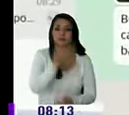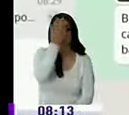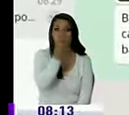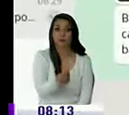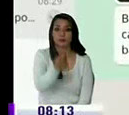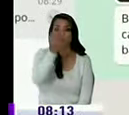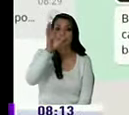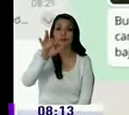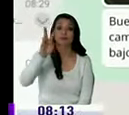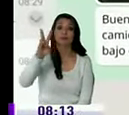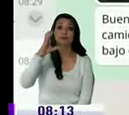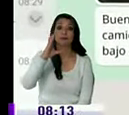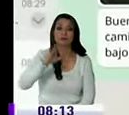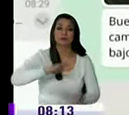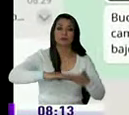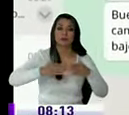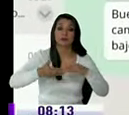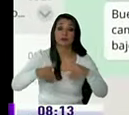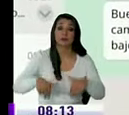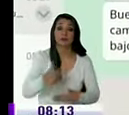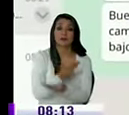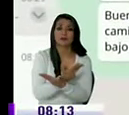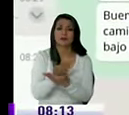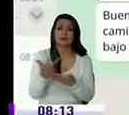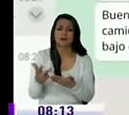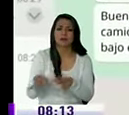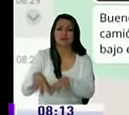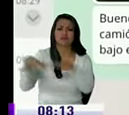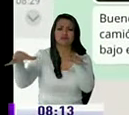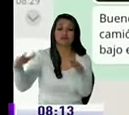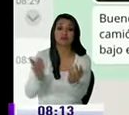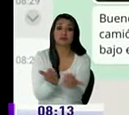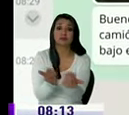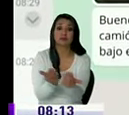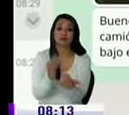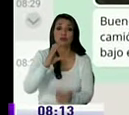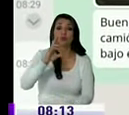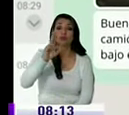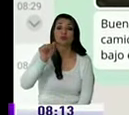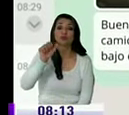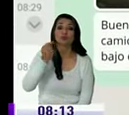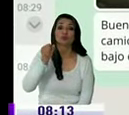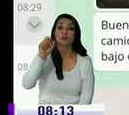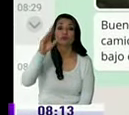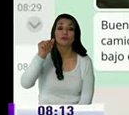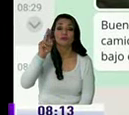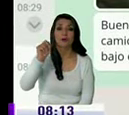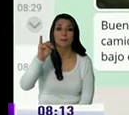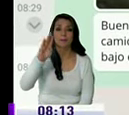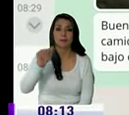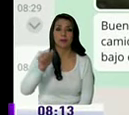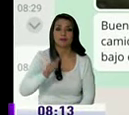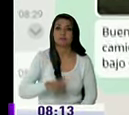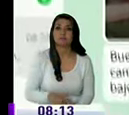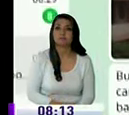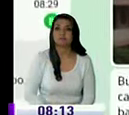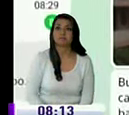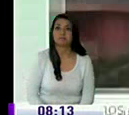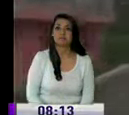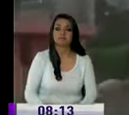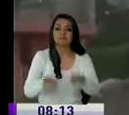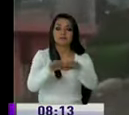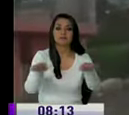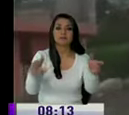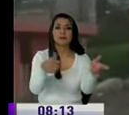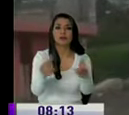TVC en comunidad por favor ya son tres semanas que cambiando la basura en ese sector de Cusubamba barrio San vientre bajo el mirador